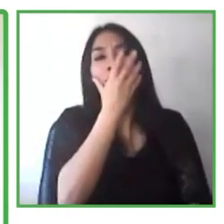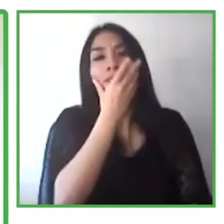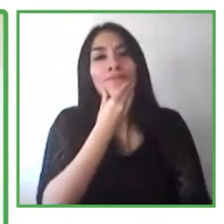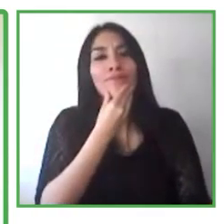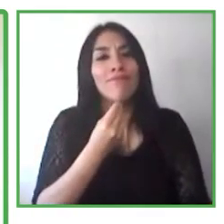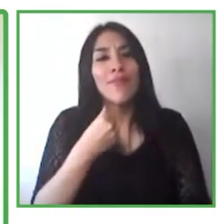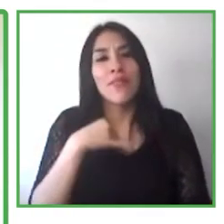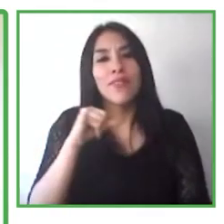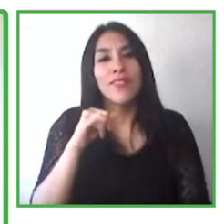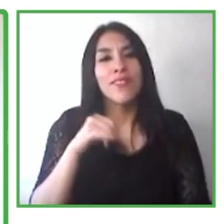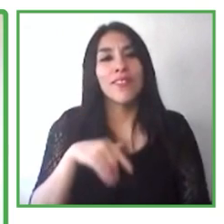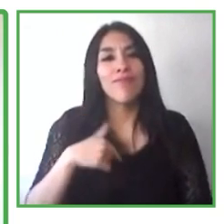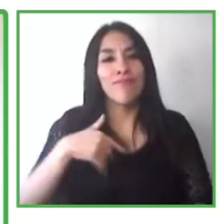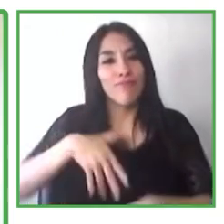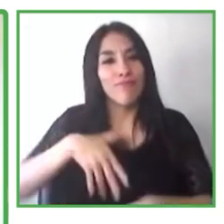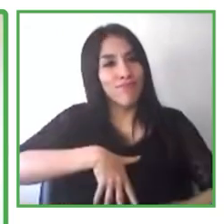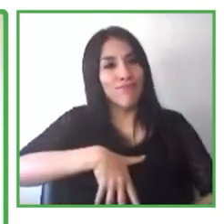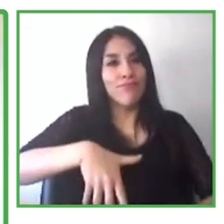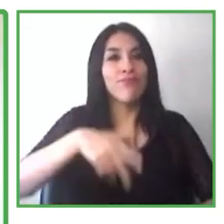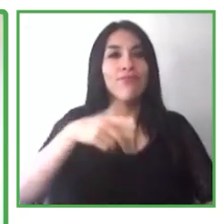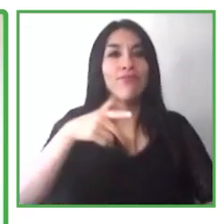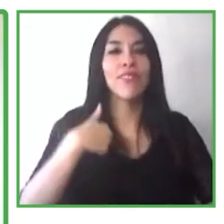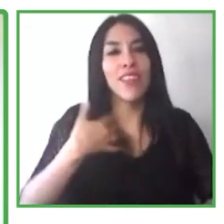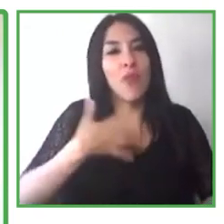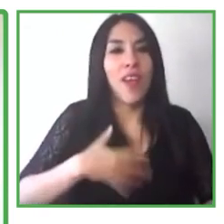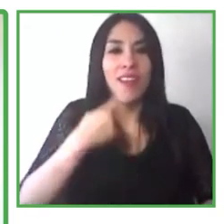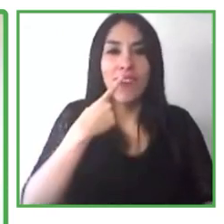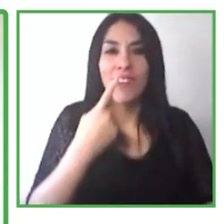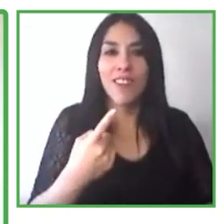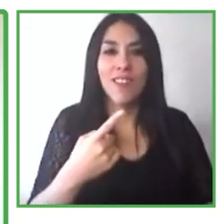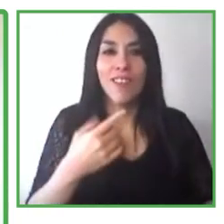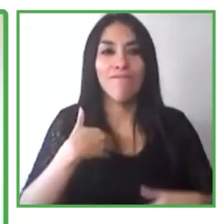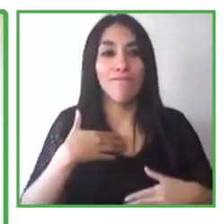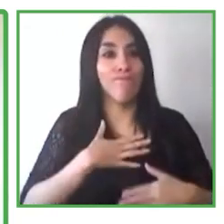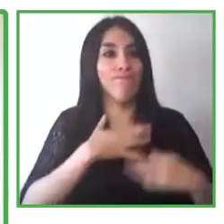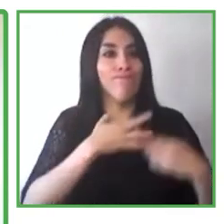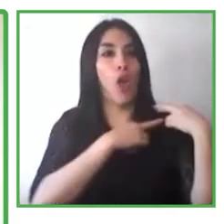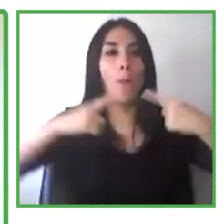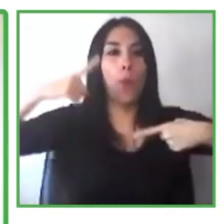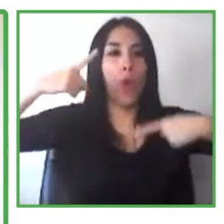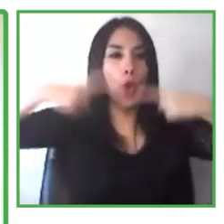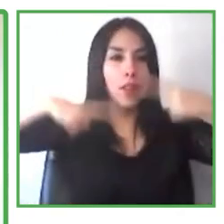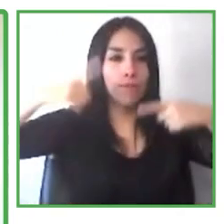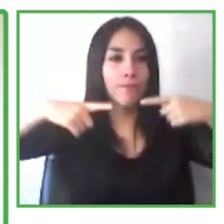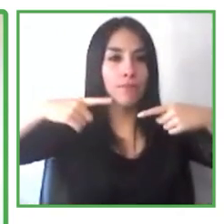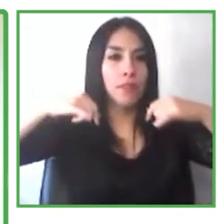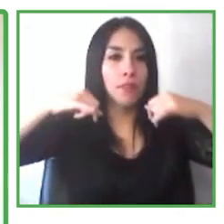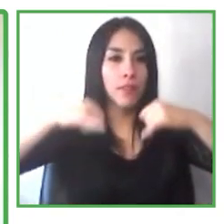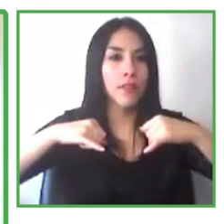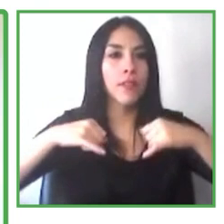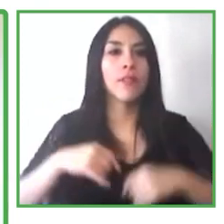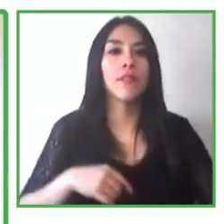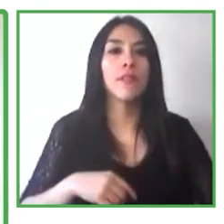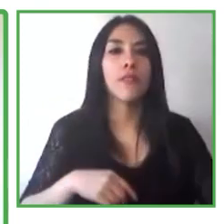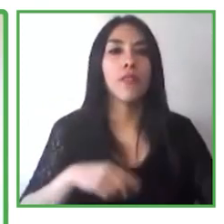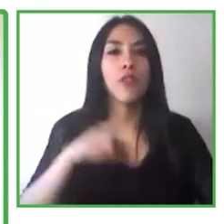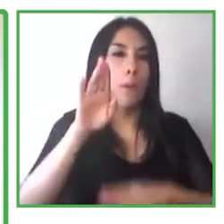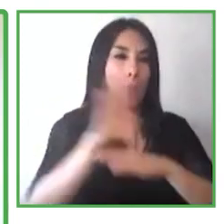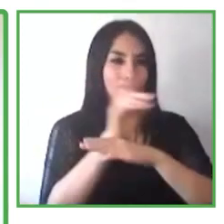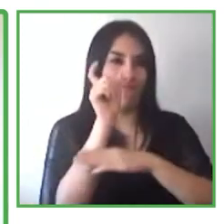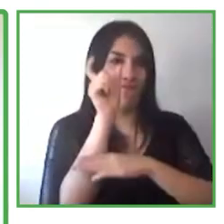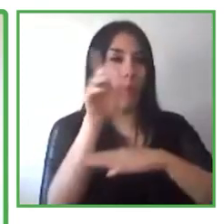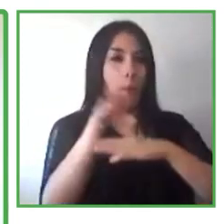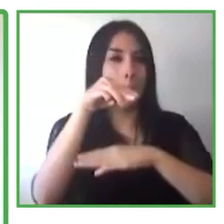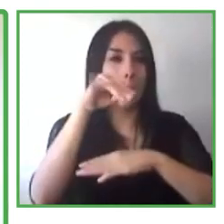de políticas de Microsoft para la accesibilidad, pero realmente me apasiona todo esto. Así es que hago mucho más a veces